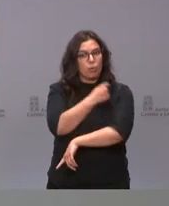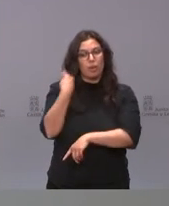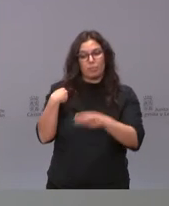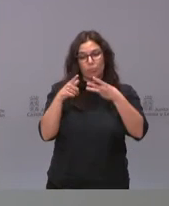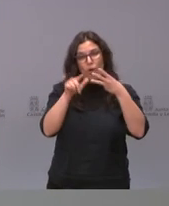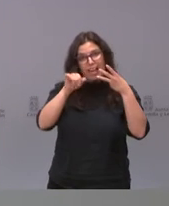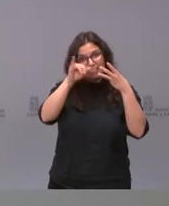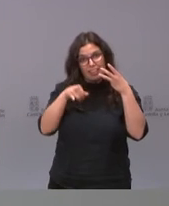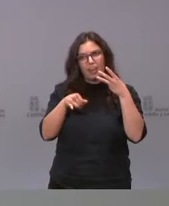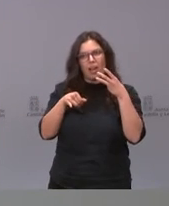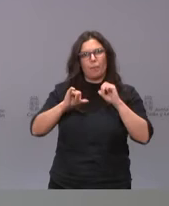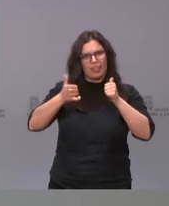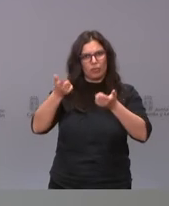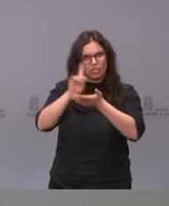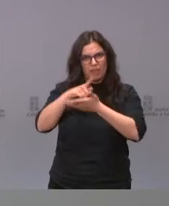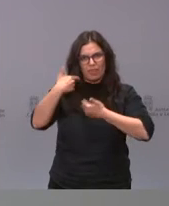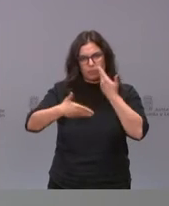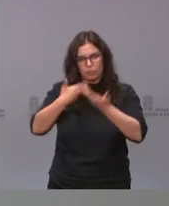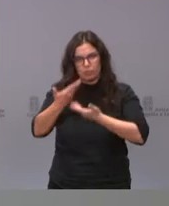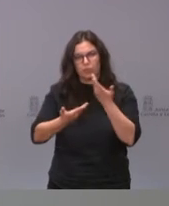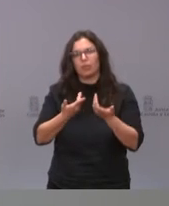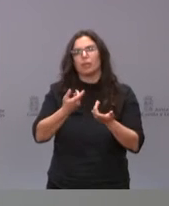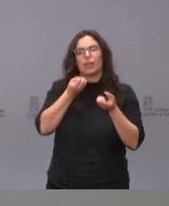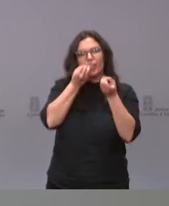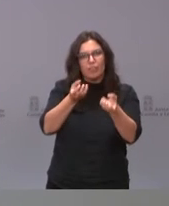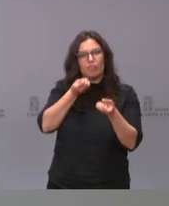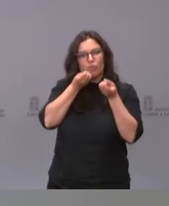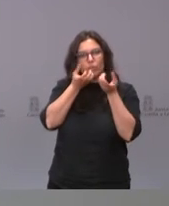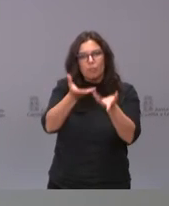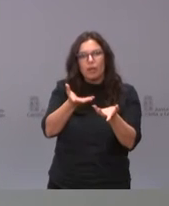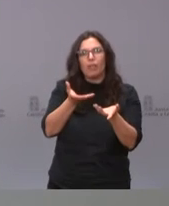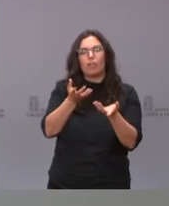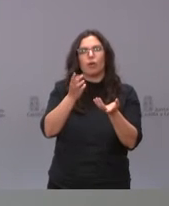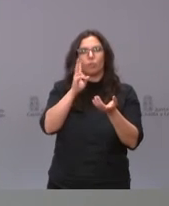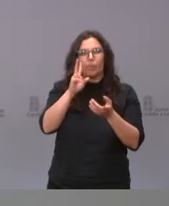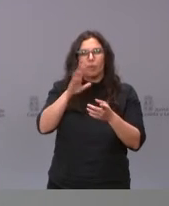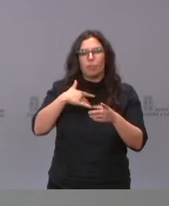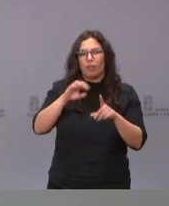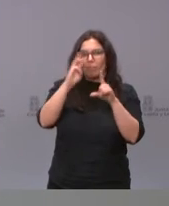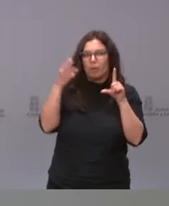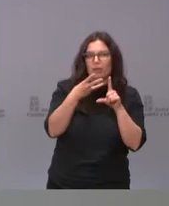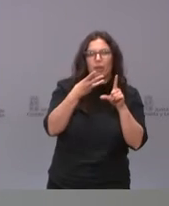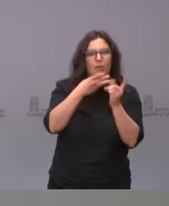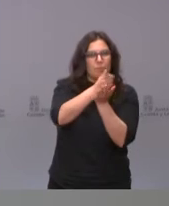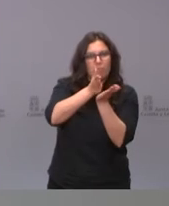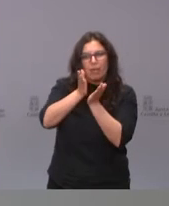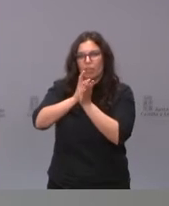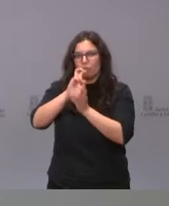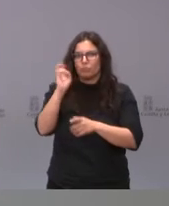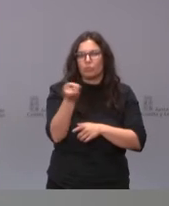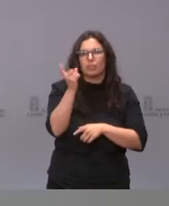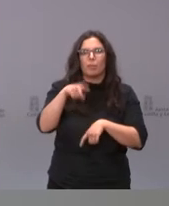AstraZeneca que se les estará informando a través de nuestras páginas y de diferentes medios desde las delegaciones